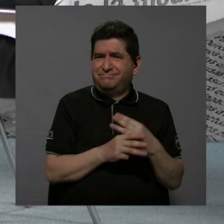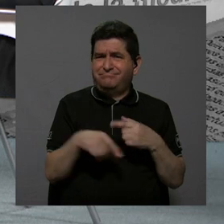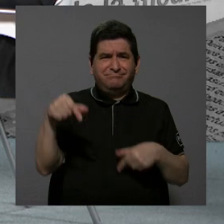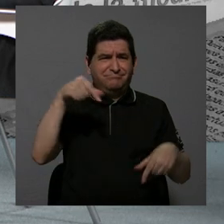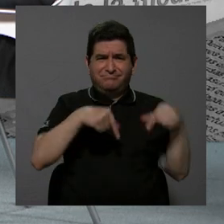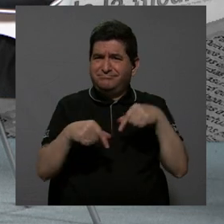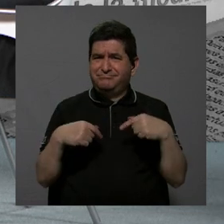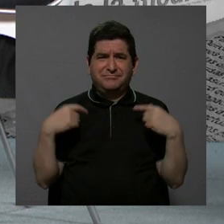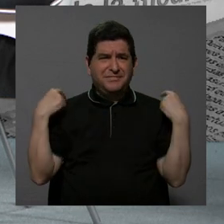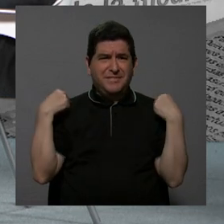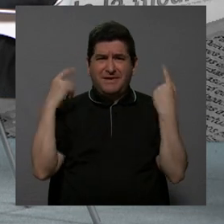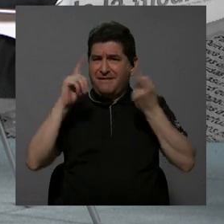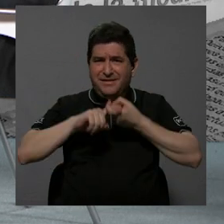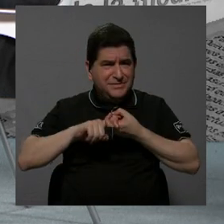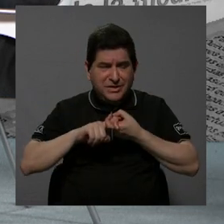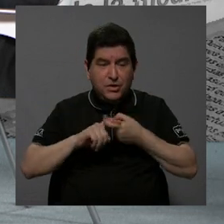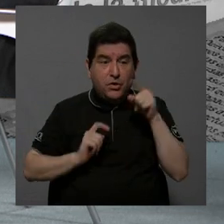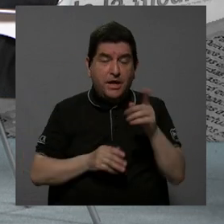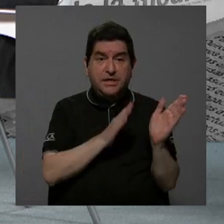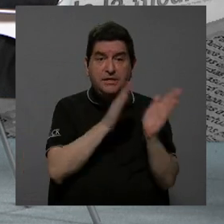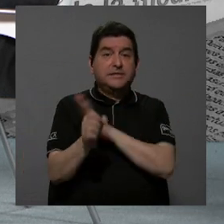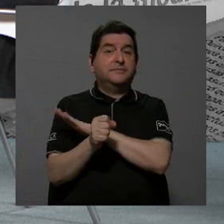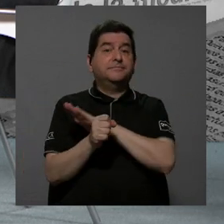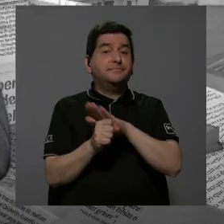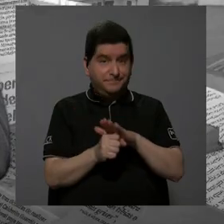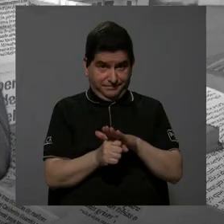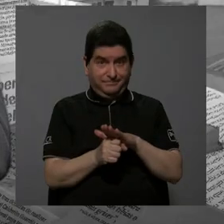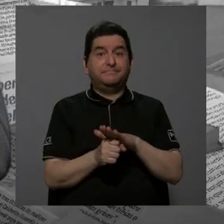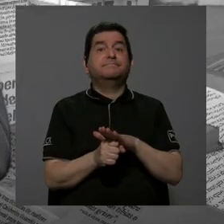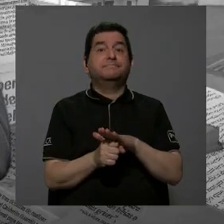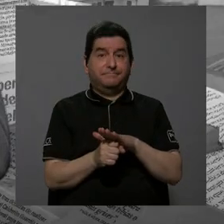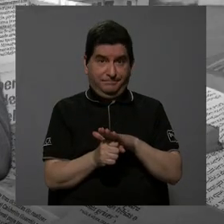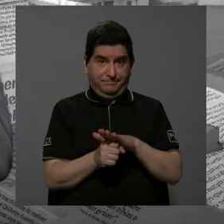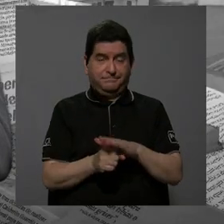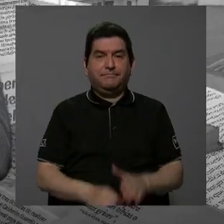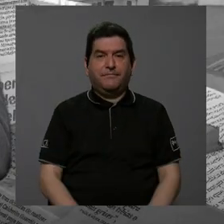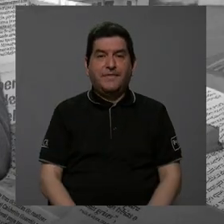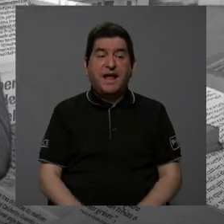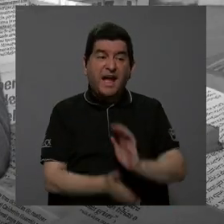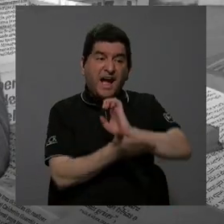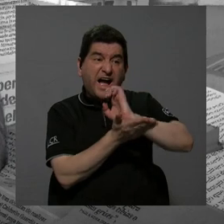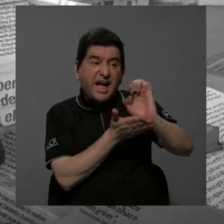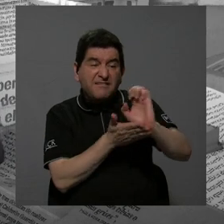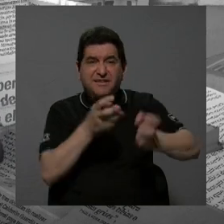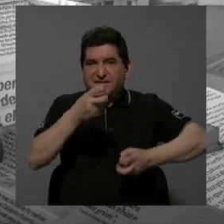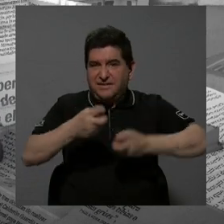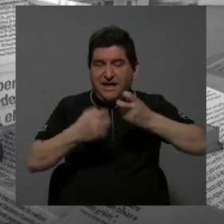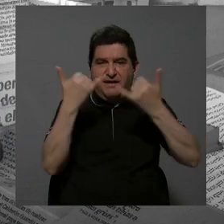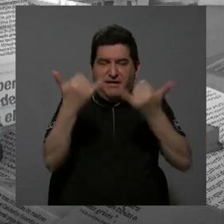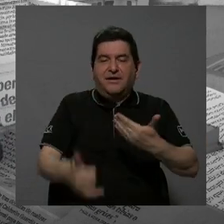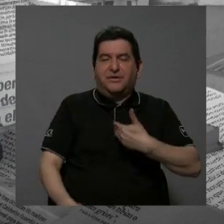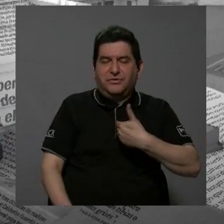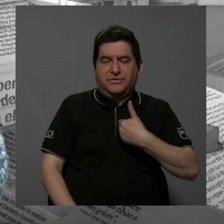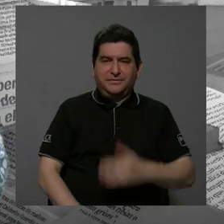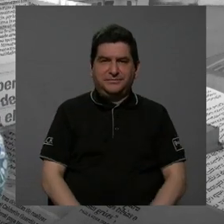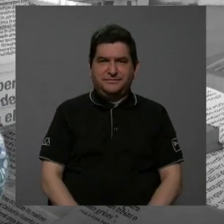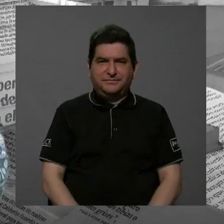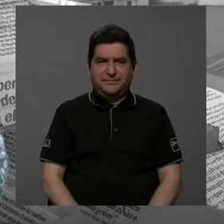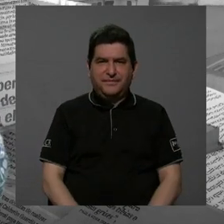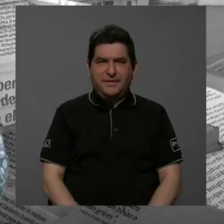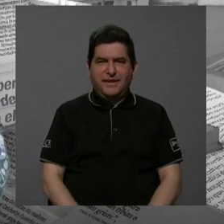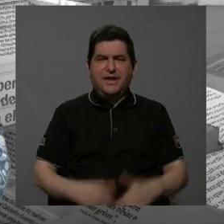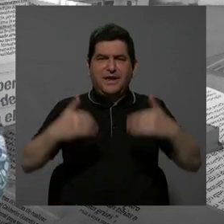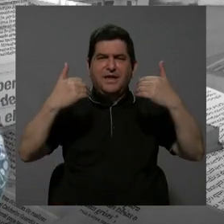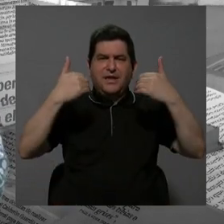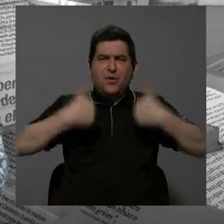química, español. Eso es una formación integral que nos evitaría muchos de los problemas que tenemos hoy. ¿Y cómo quedan las